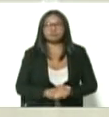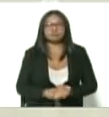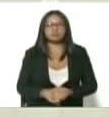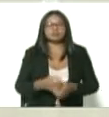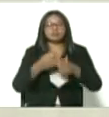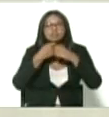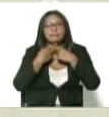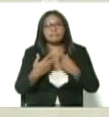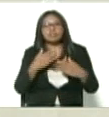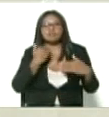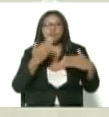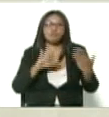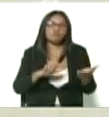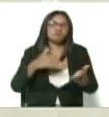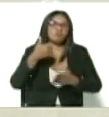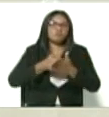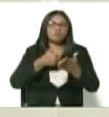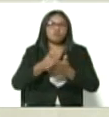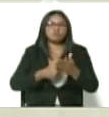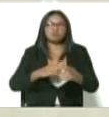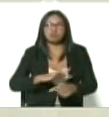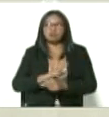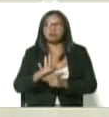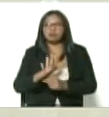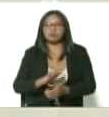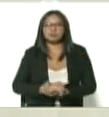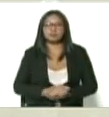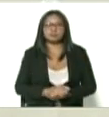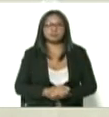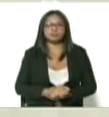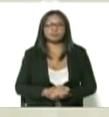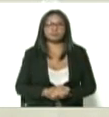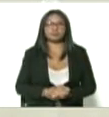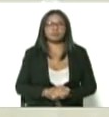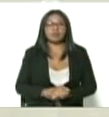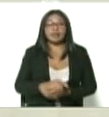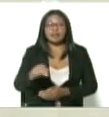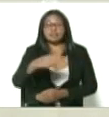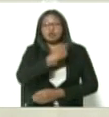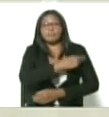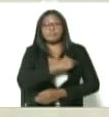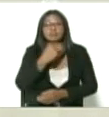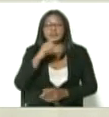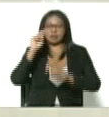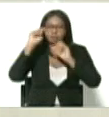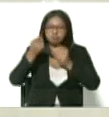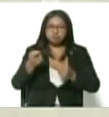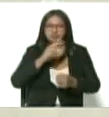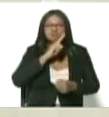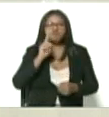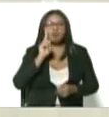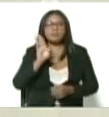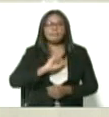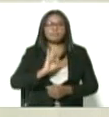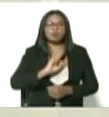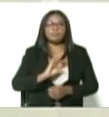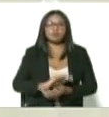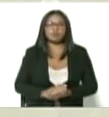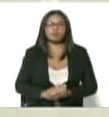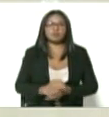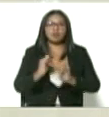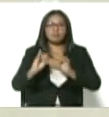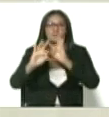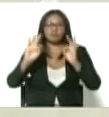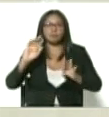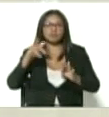en esta batalla hoy este hospital en homenaje lleva su nombre y allí va a recibir el pase